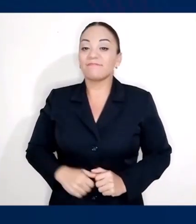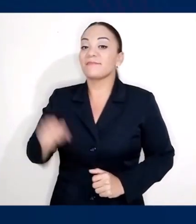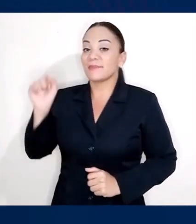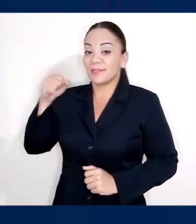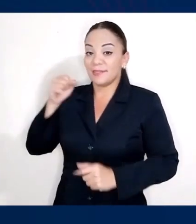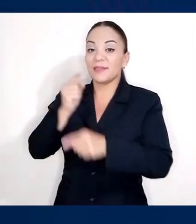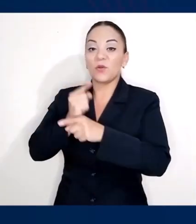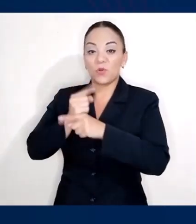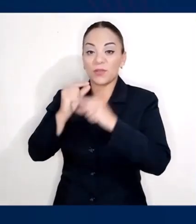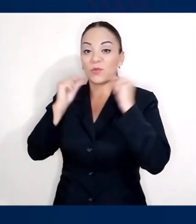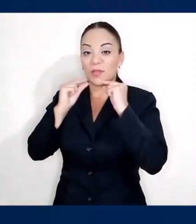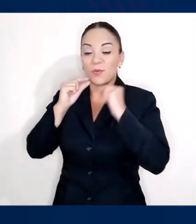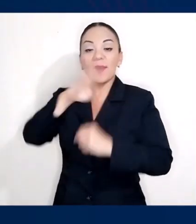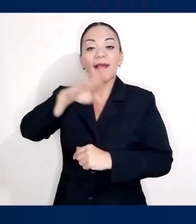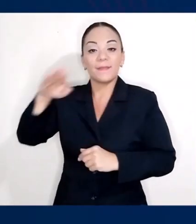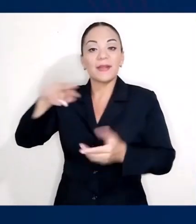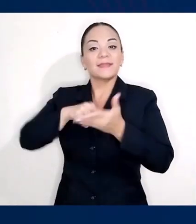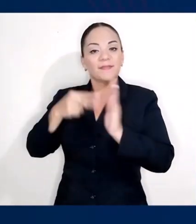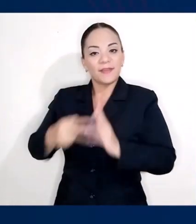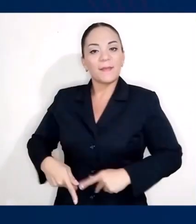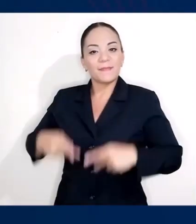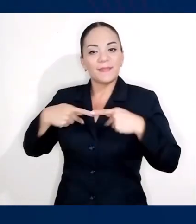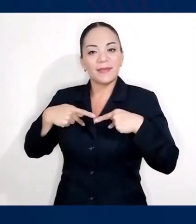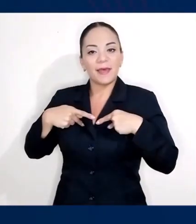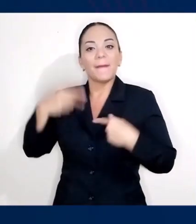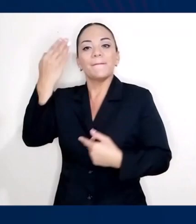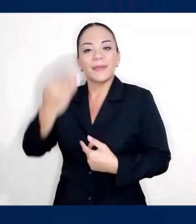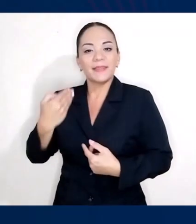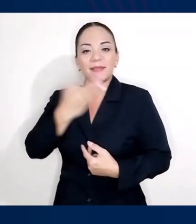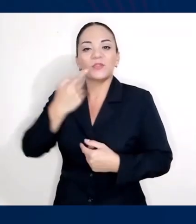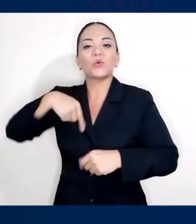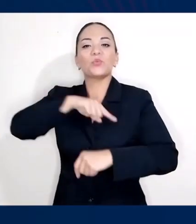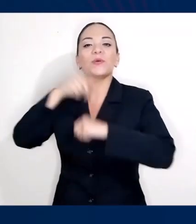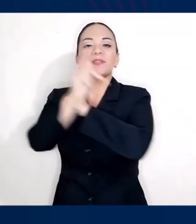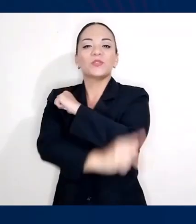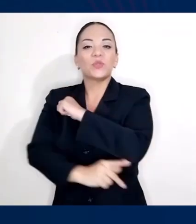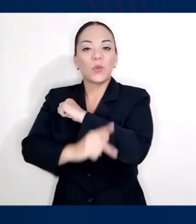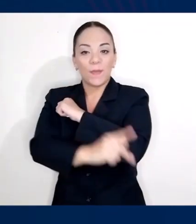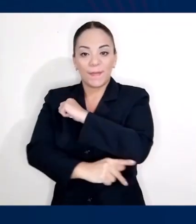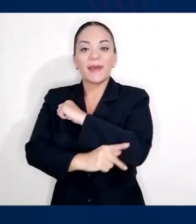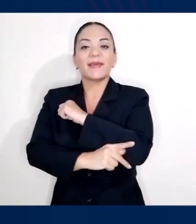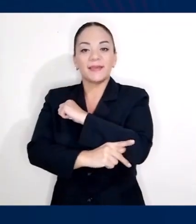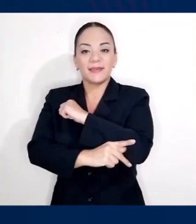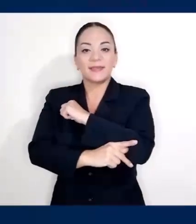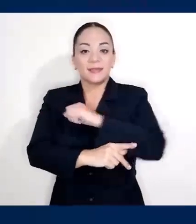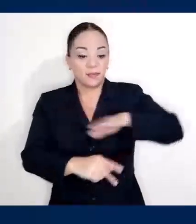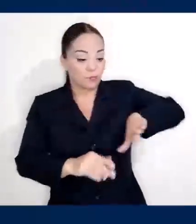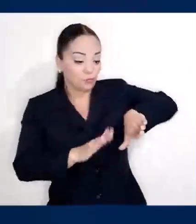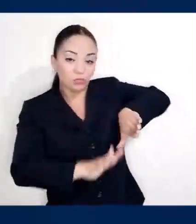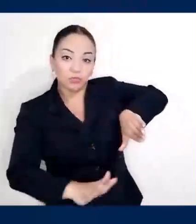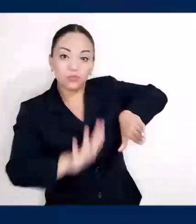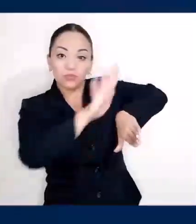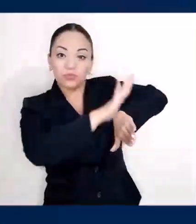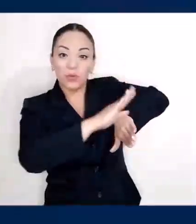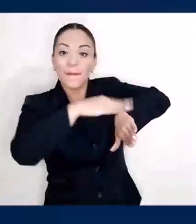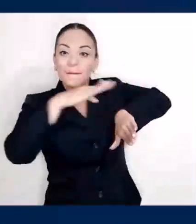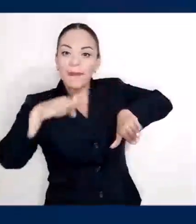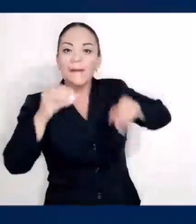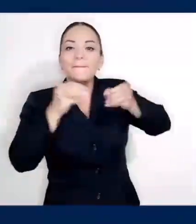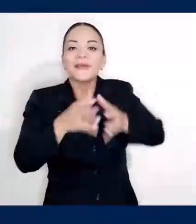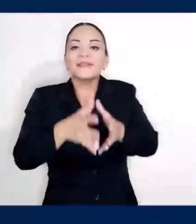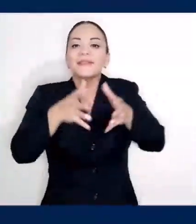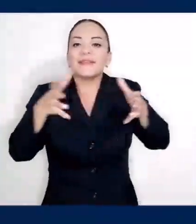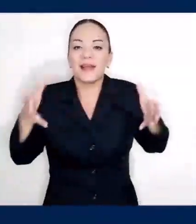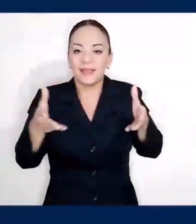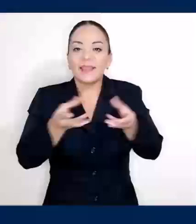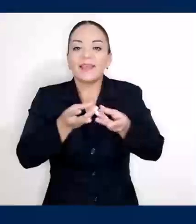Así es, don Rodrigo, el mar es vida y tenemos la bendición de que nuestro país es 10 veces más grande en territorio